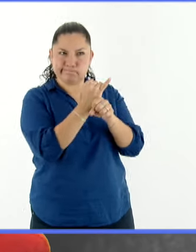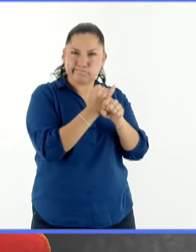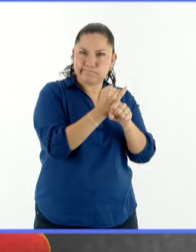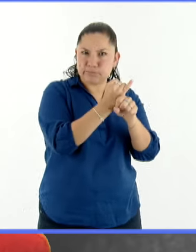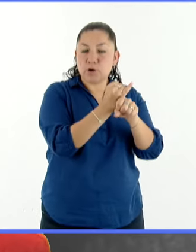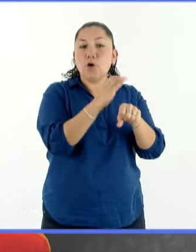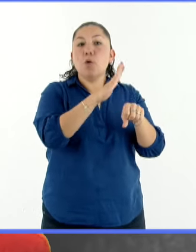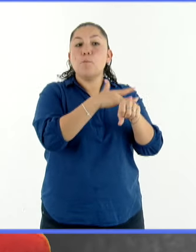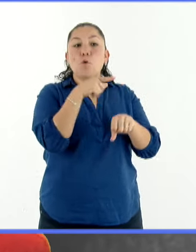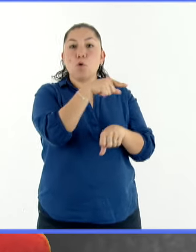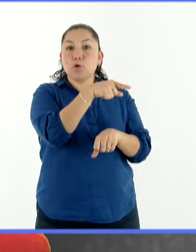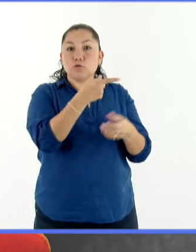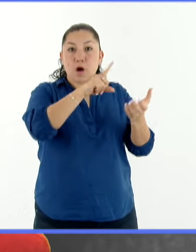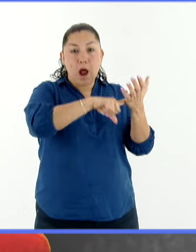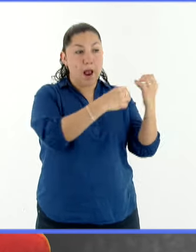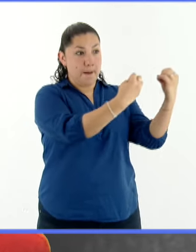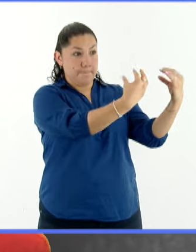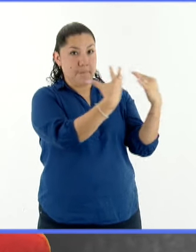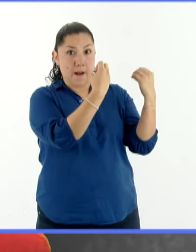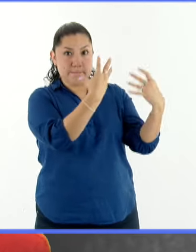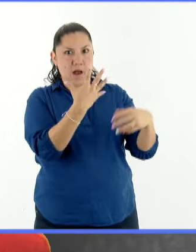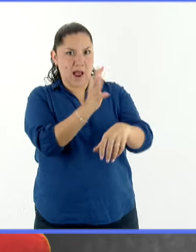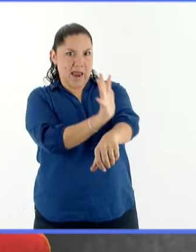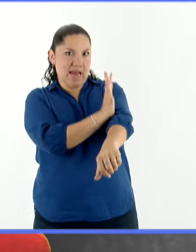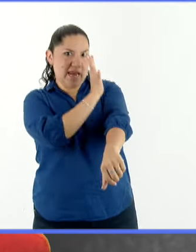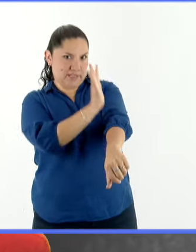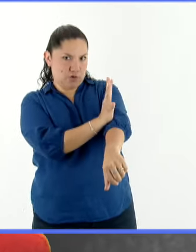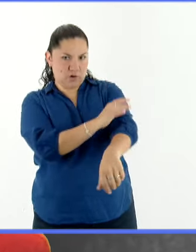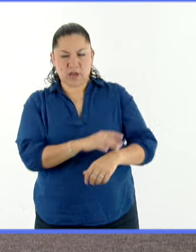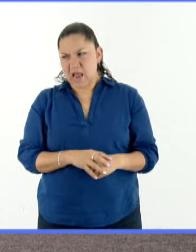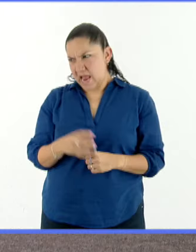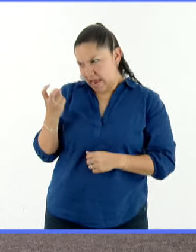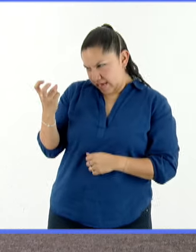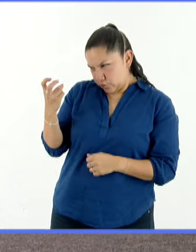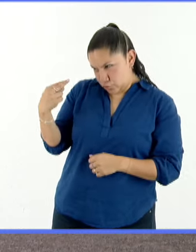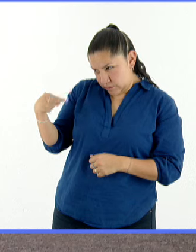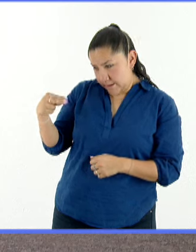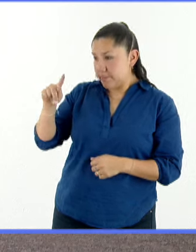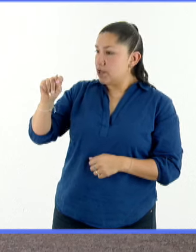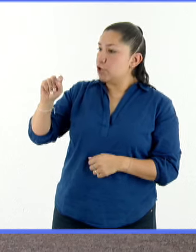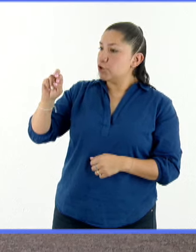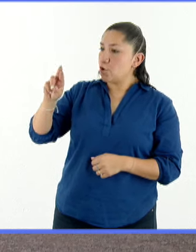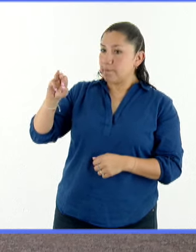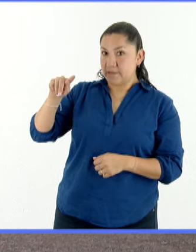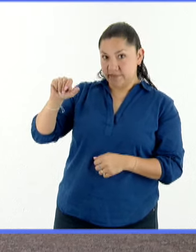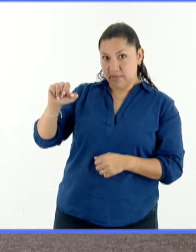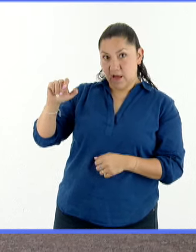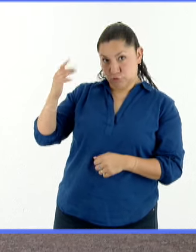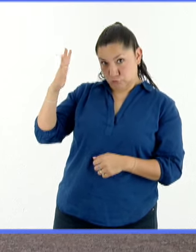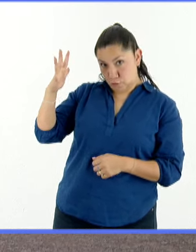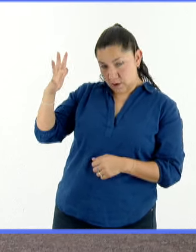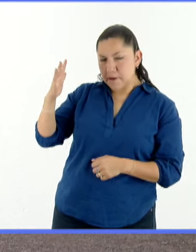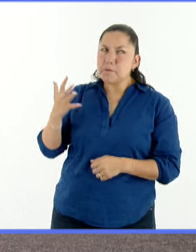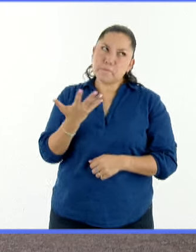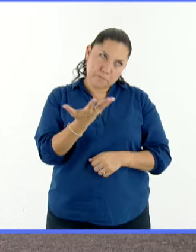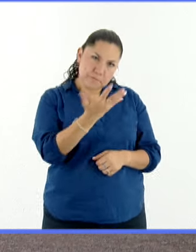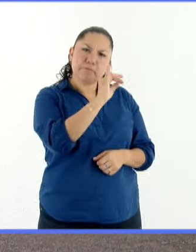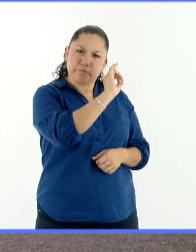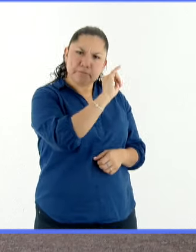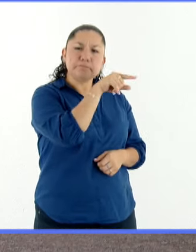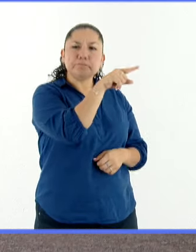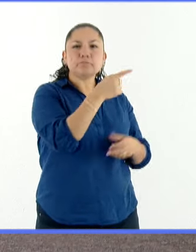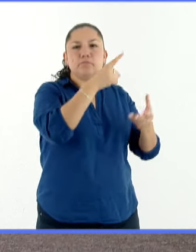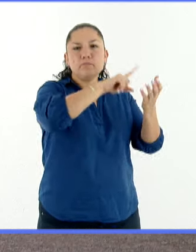sobre la electrónica, por ejemplo. ¿Son las llamadas tormentas solares? Sí, las tormentas solares sería esa perturbación que genera esta